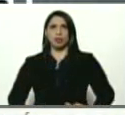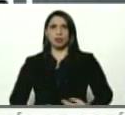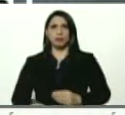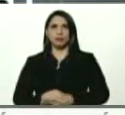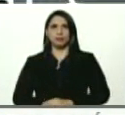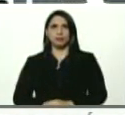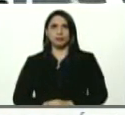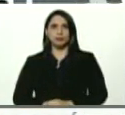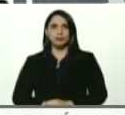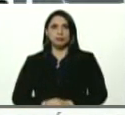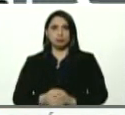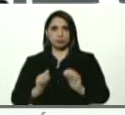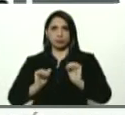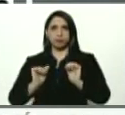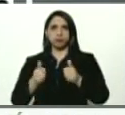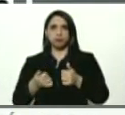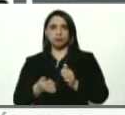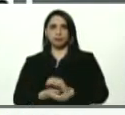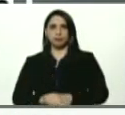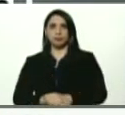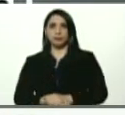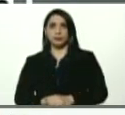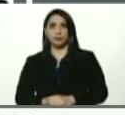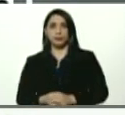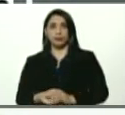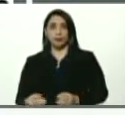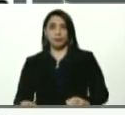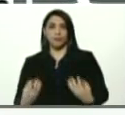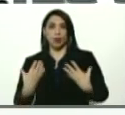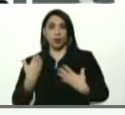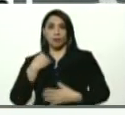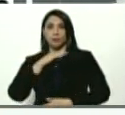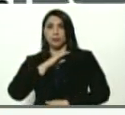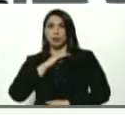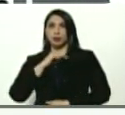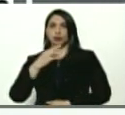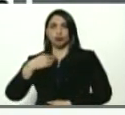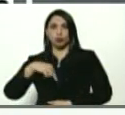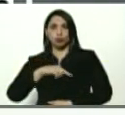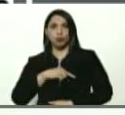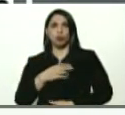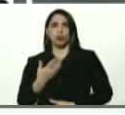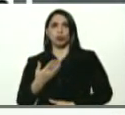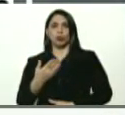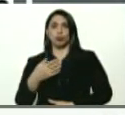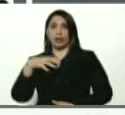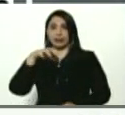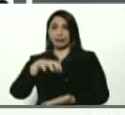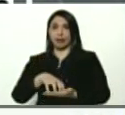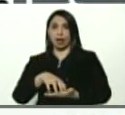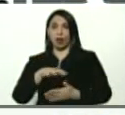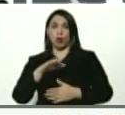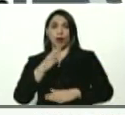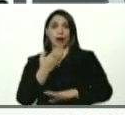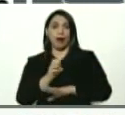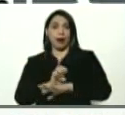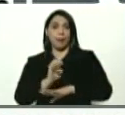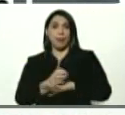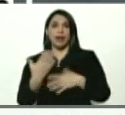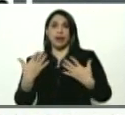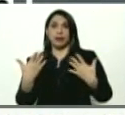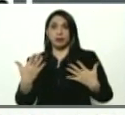desde que inició esta pandemia y que iniciamos el estado de alarma constitucional en Venezuela